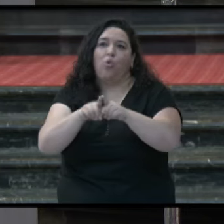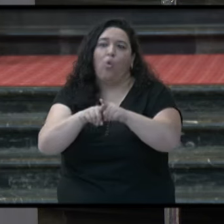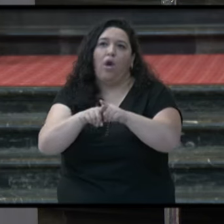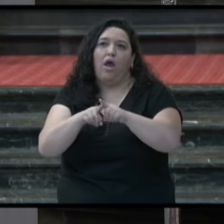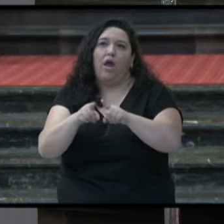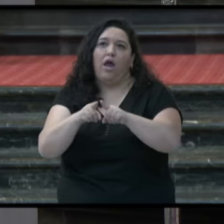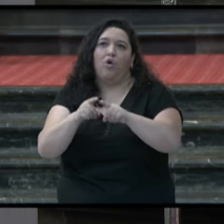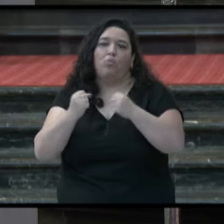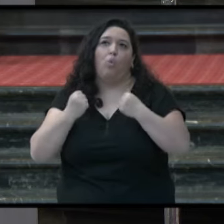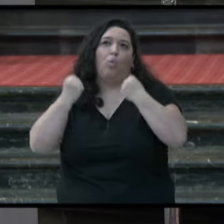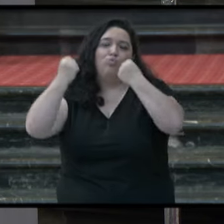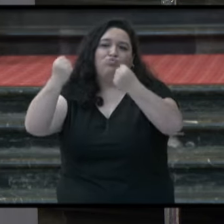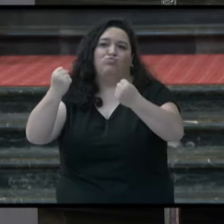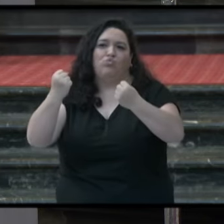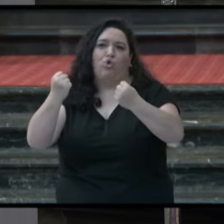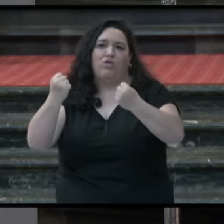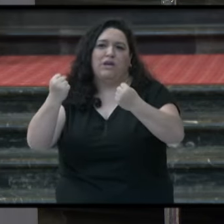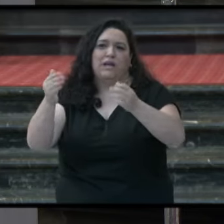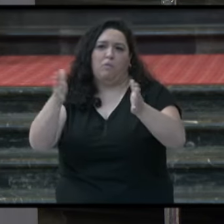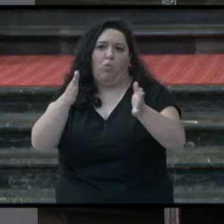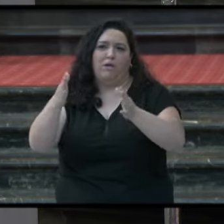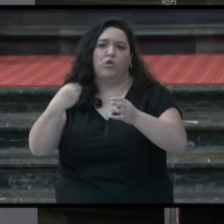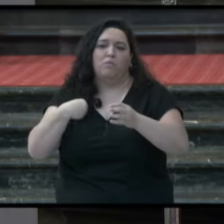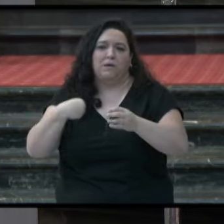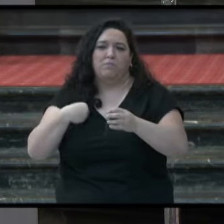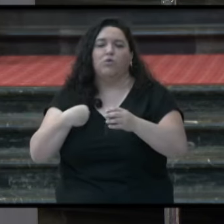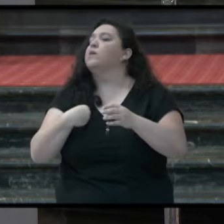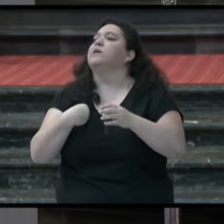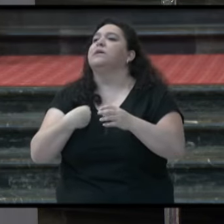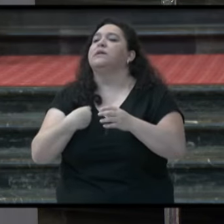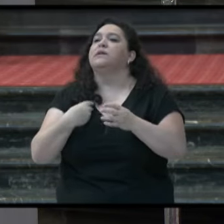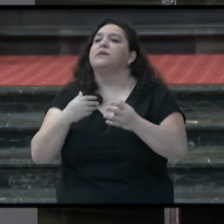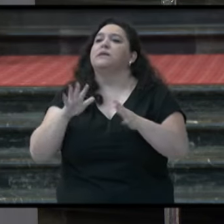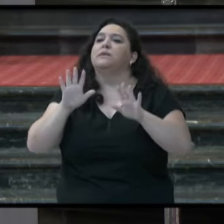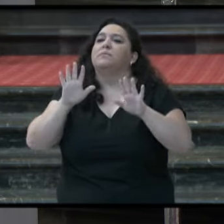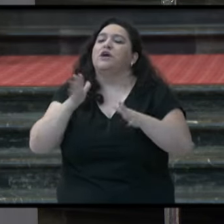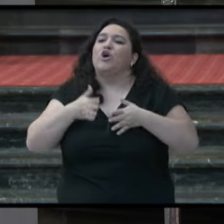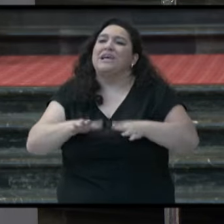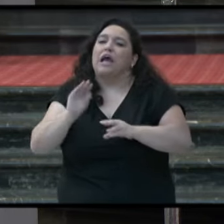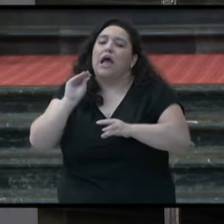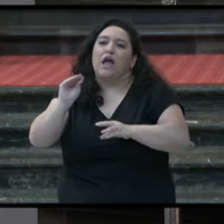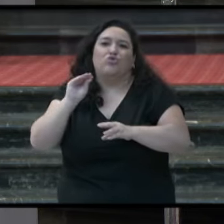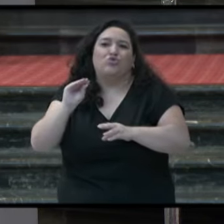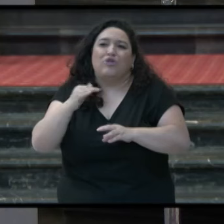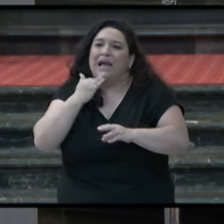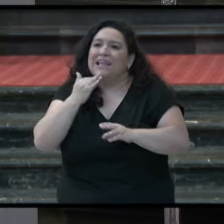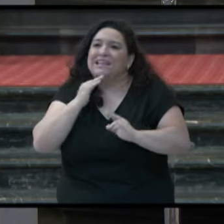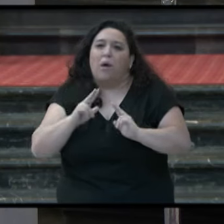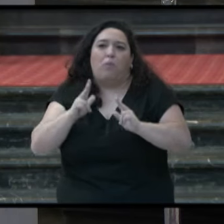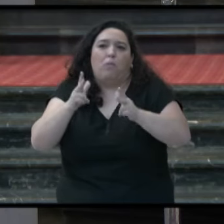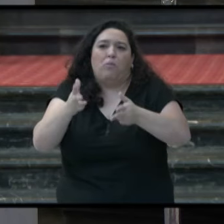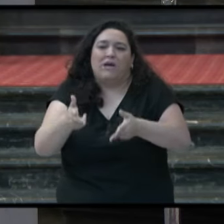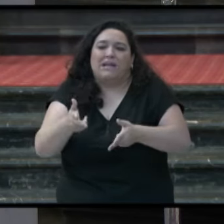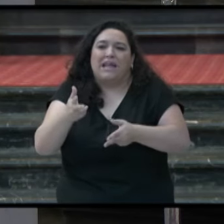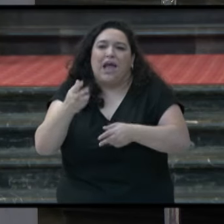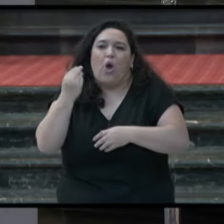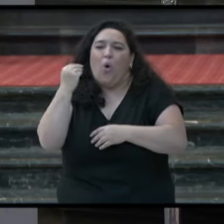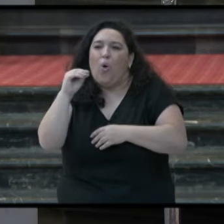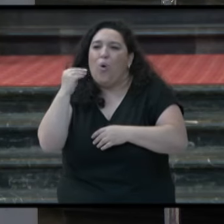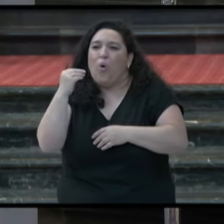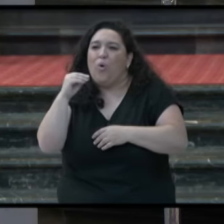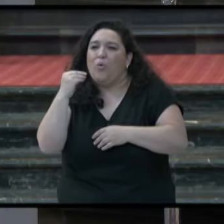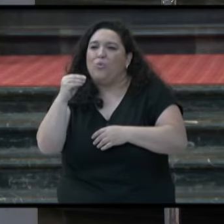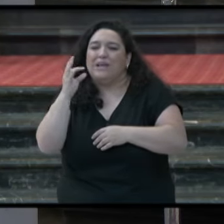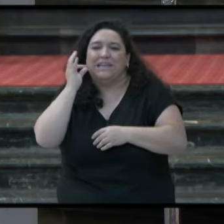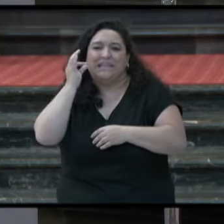omnipotente en aquel momento, pero tenía a su hija que se le iba de las manos, una jovencita, como